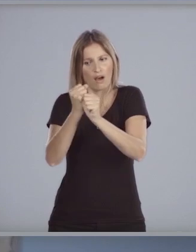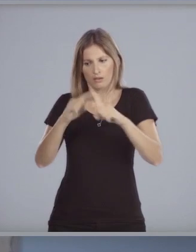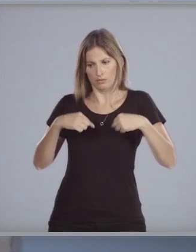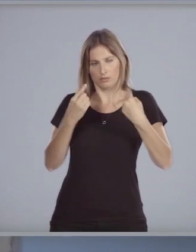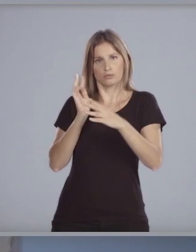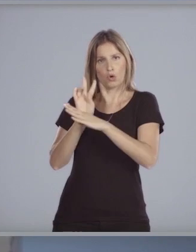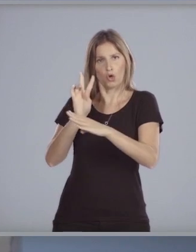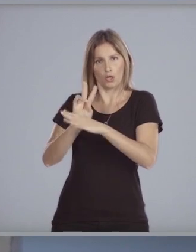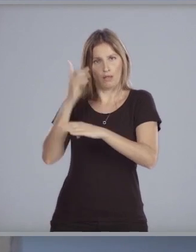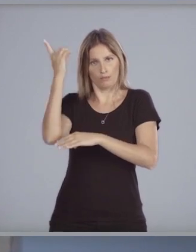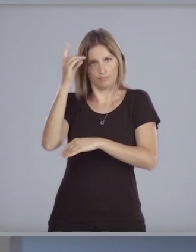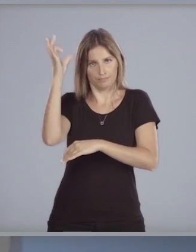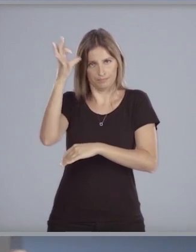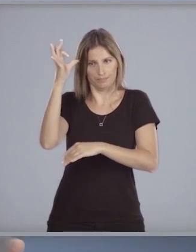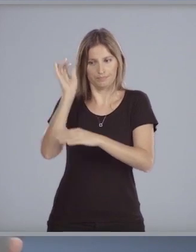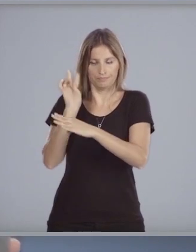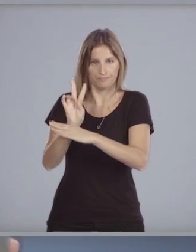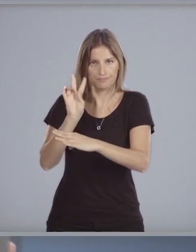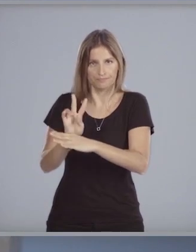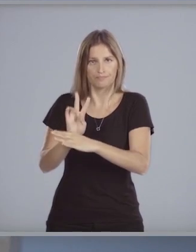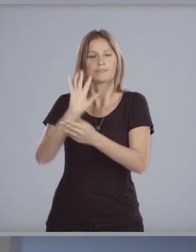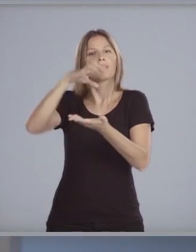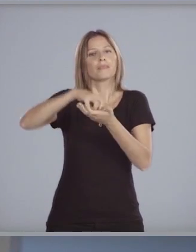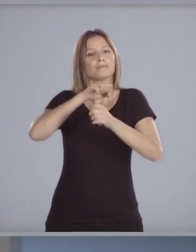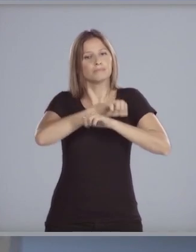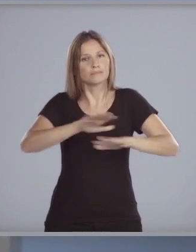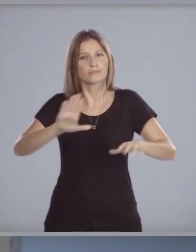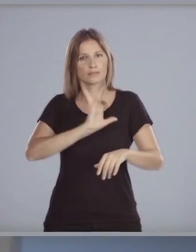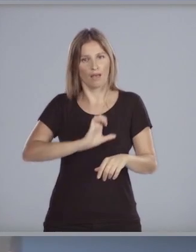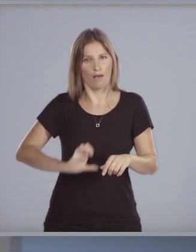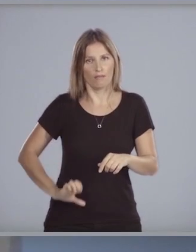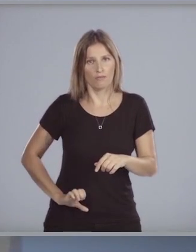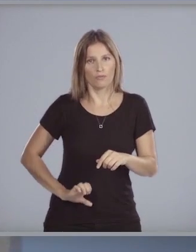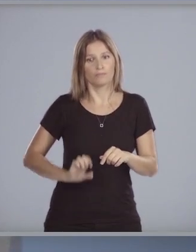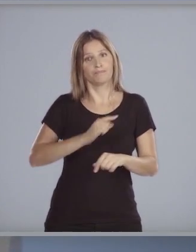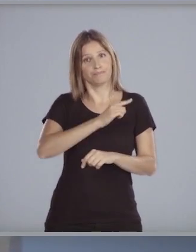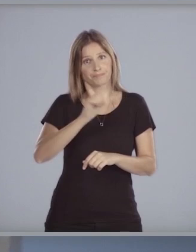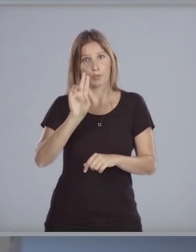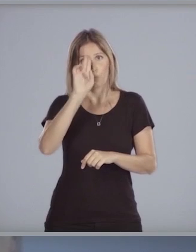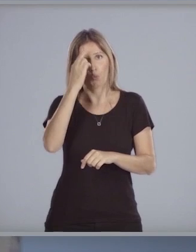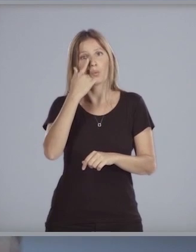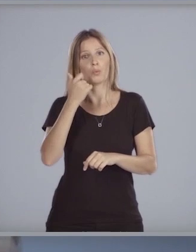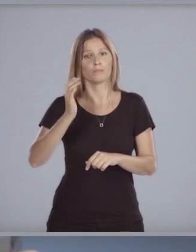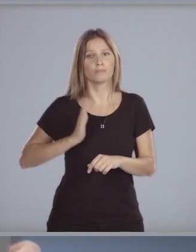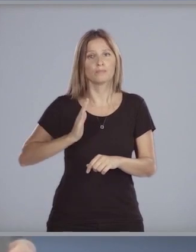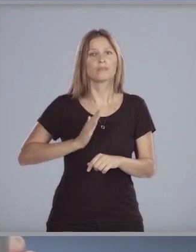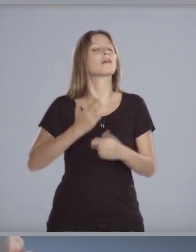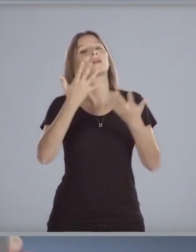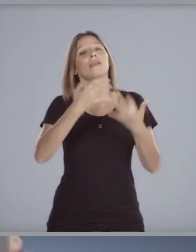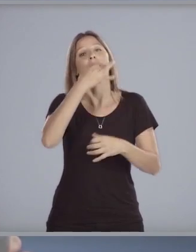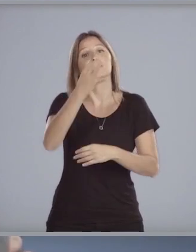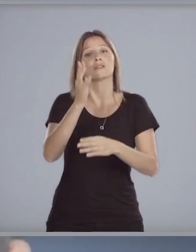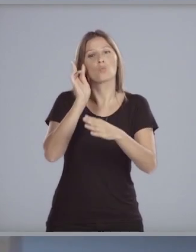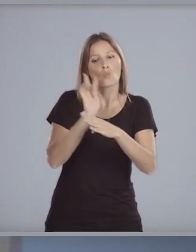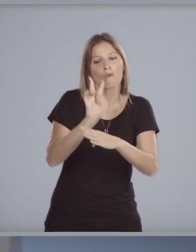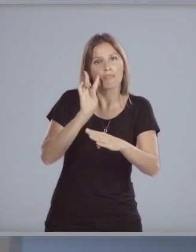parlamentario. Descentralizar el Estado uruguayas y uruguayos implica también cuidar